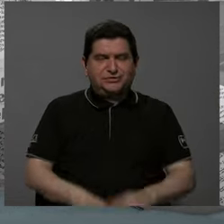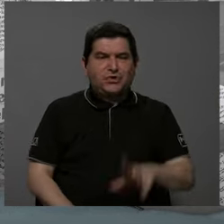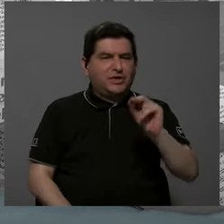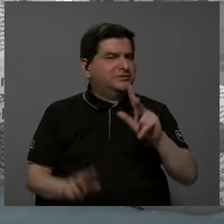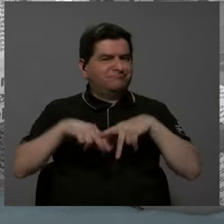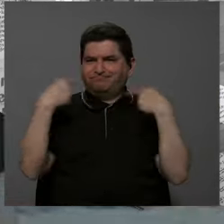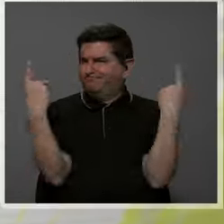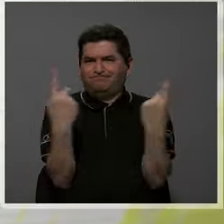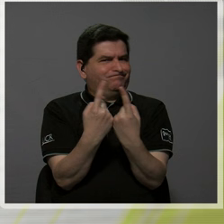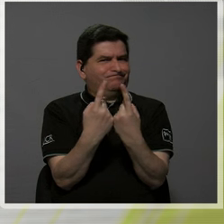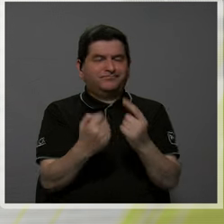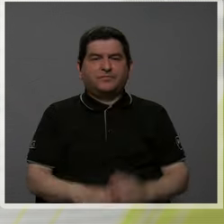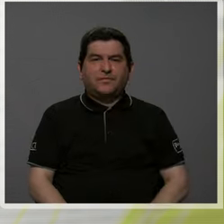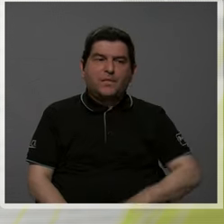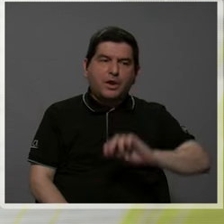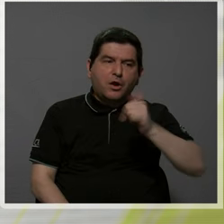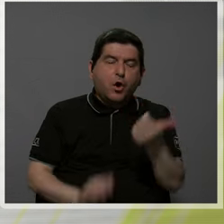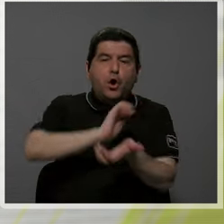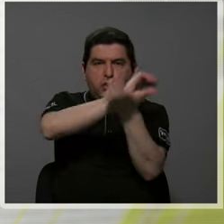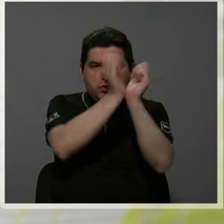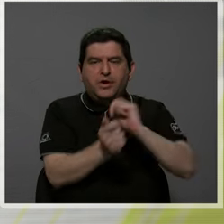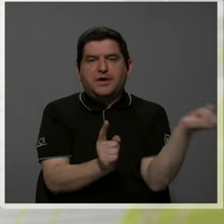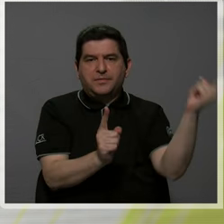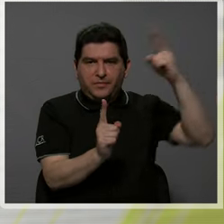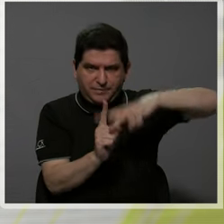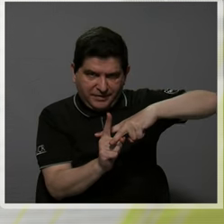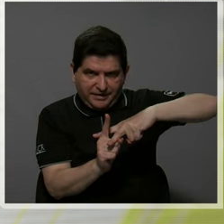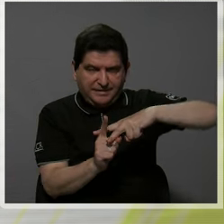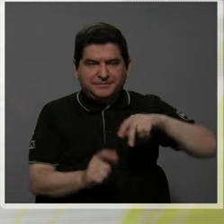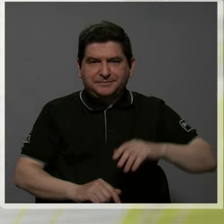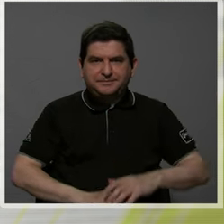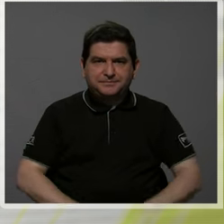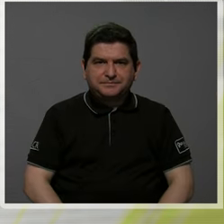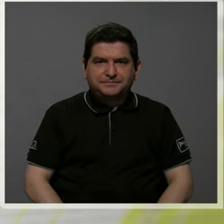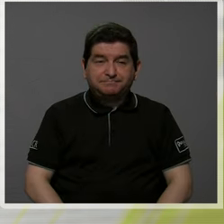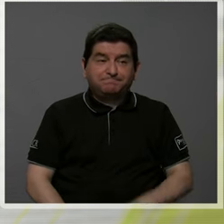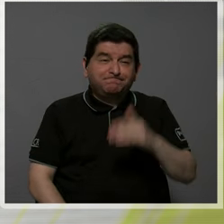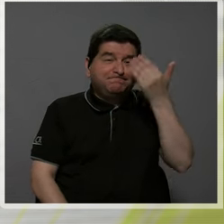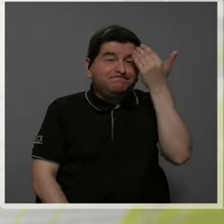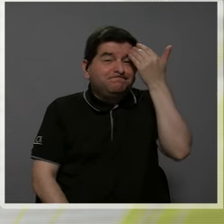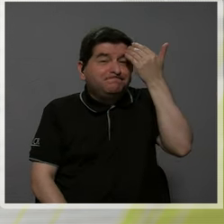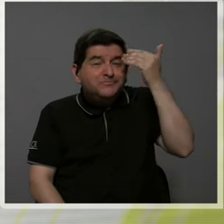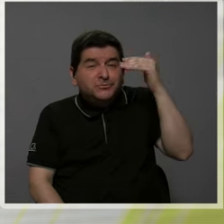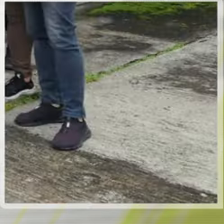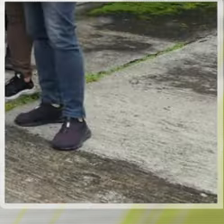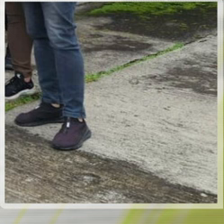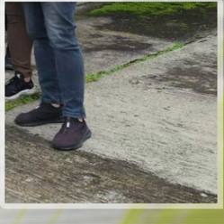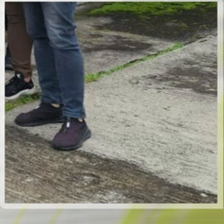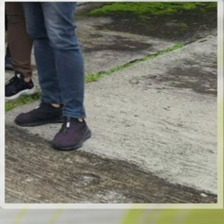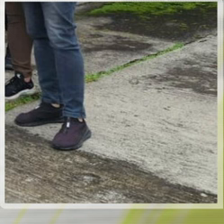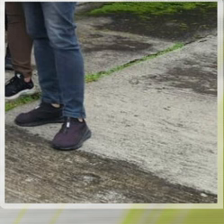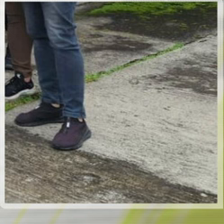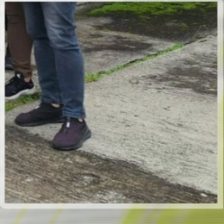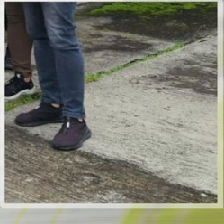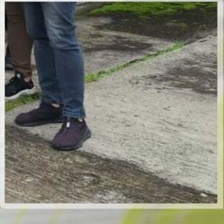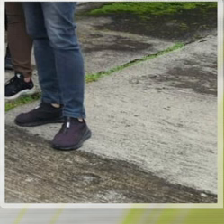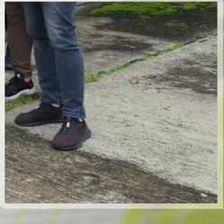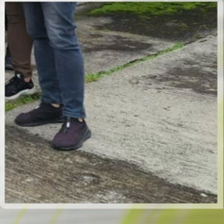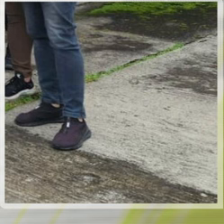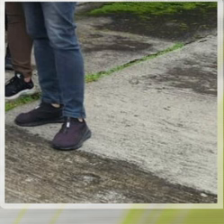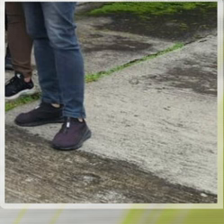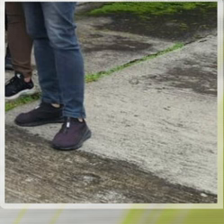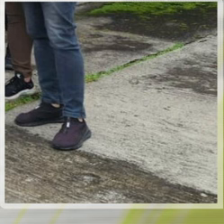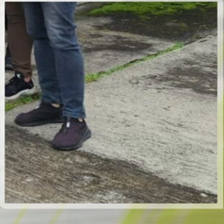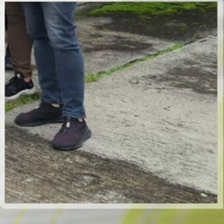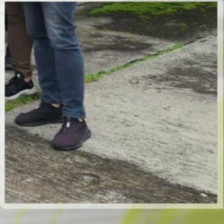partidos. Y la otra reforma que va a aplicar, que no sé si la van a aprovechar tanto